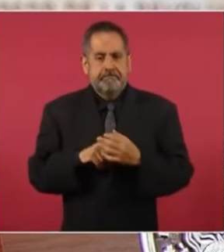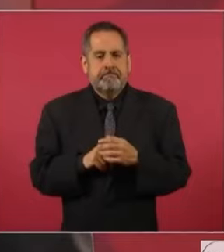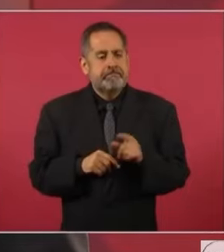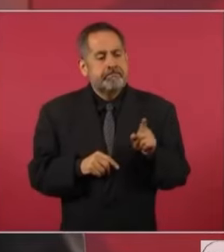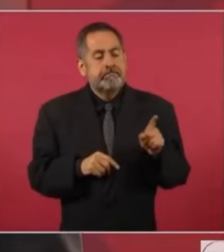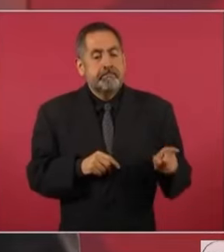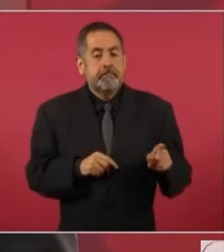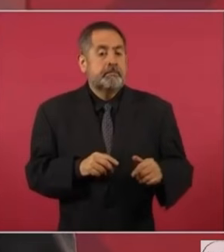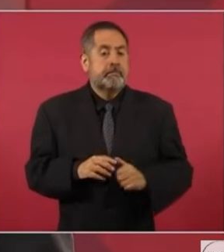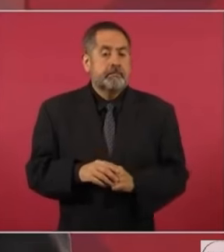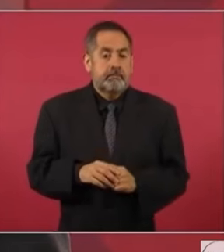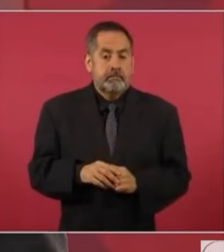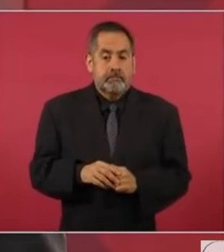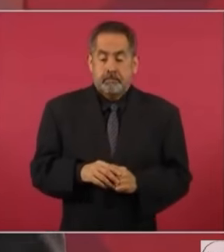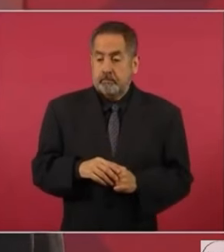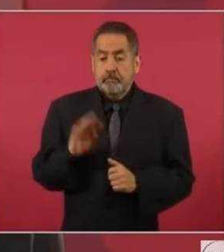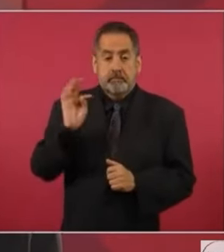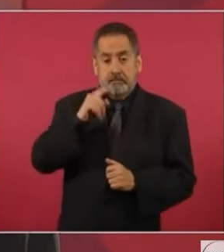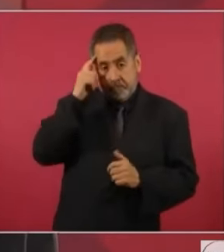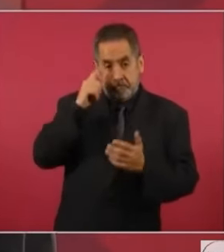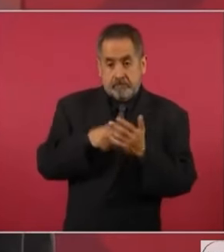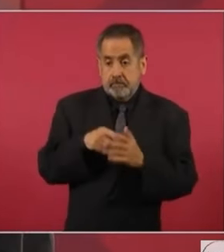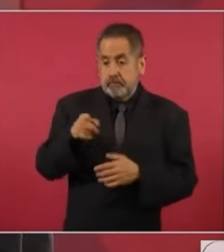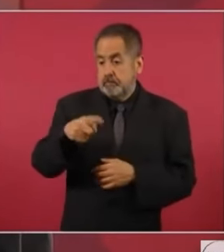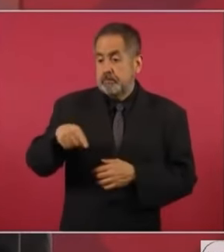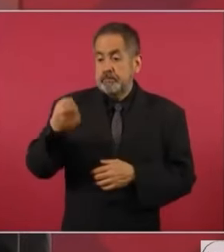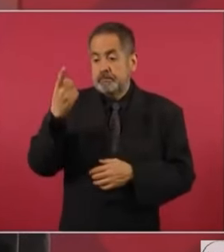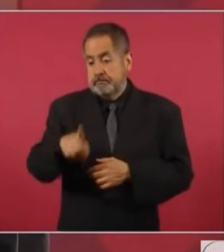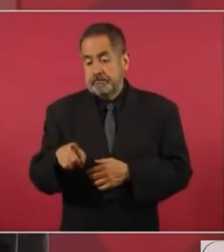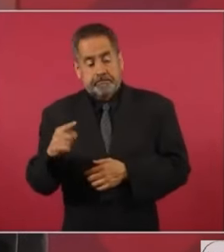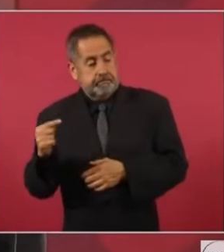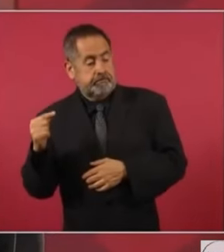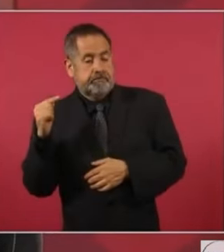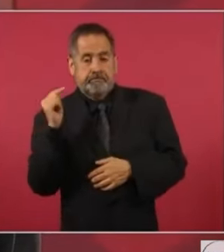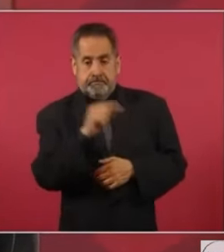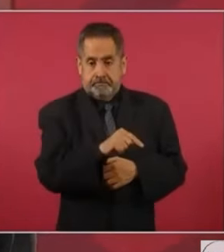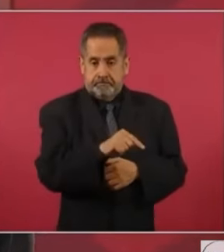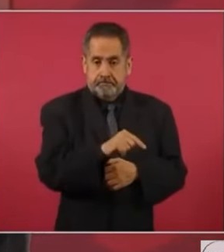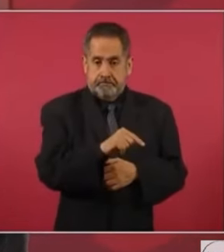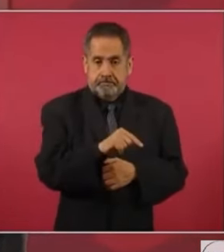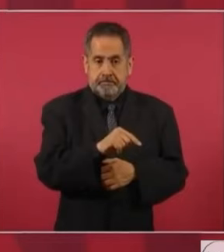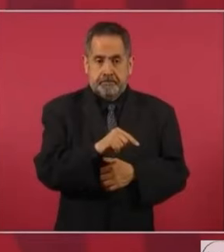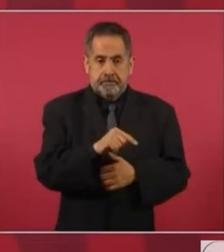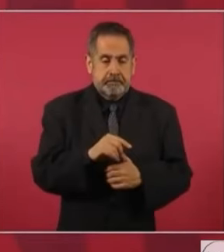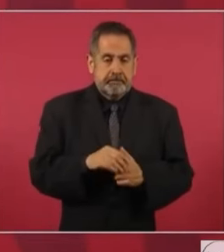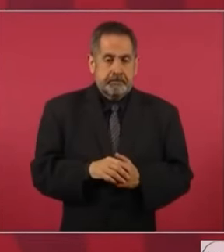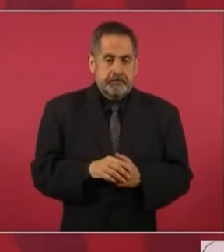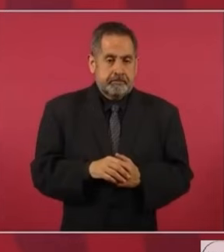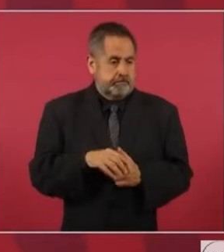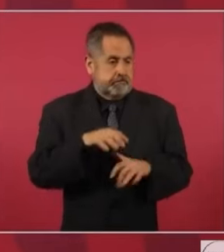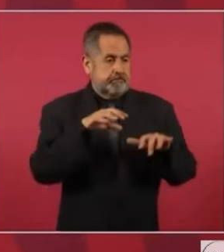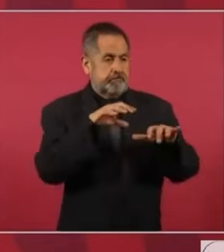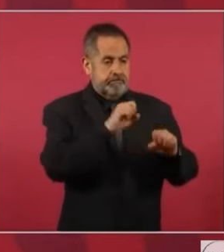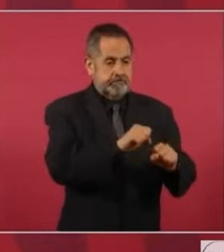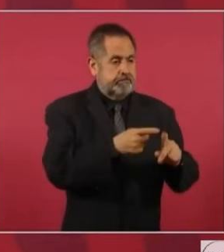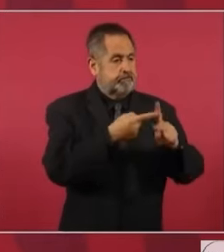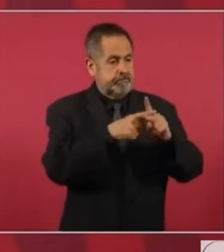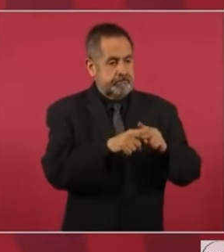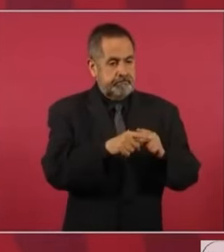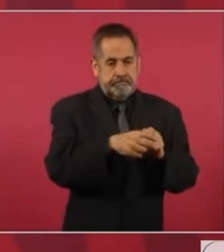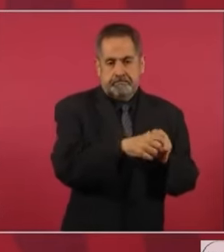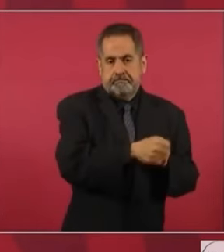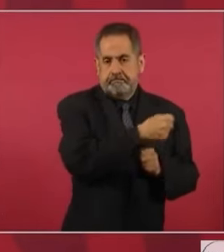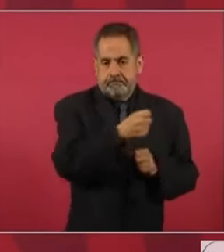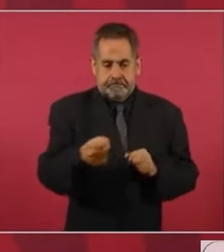que cuando se dio la instrucción de que se judicializara de